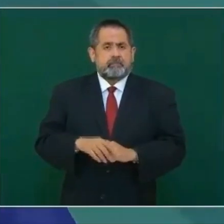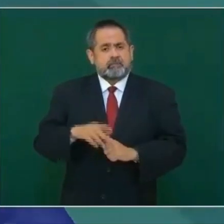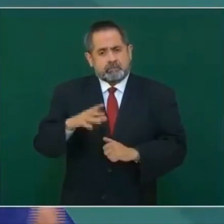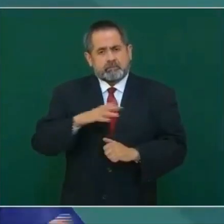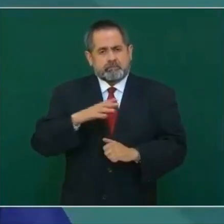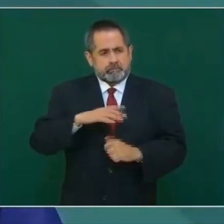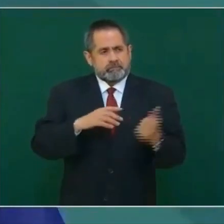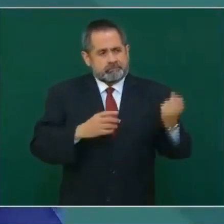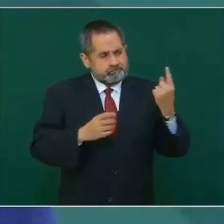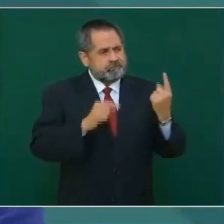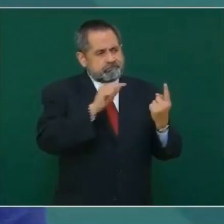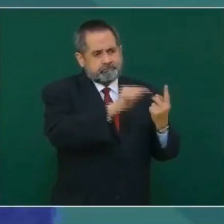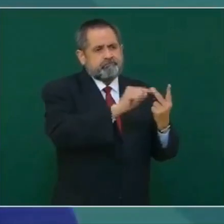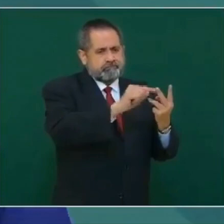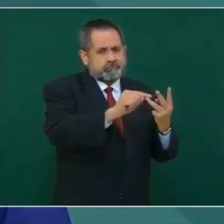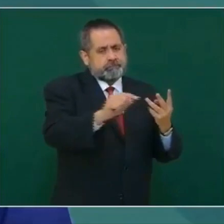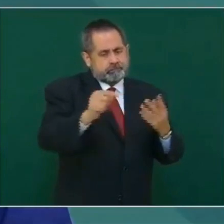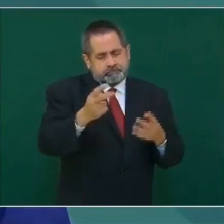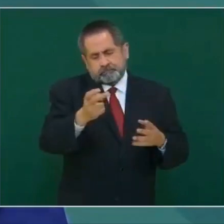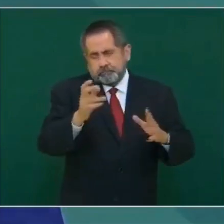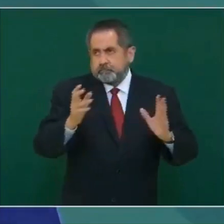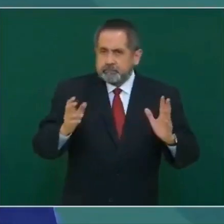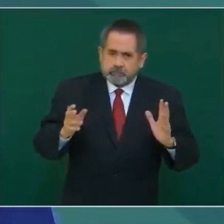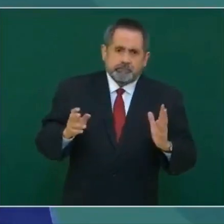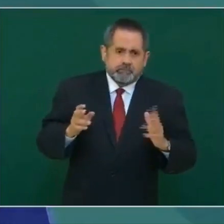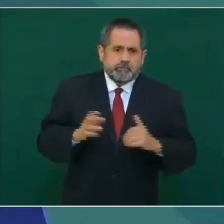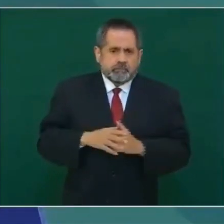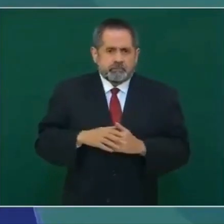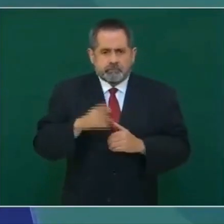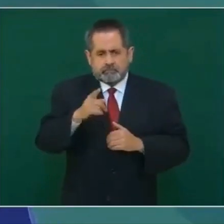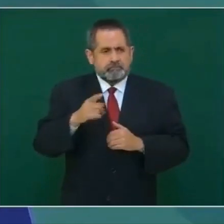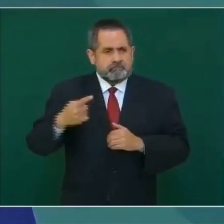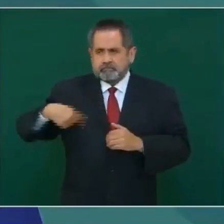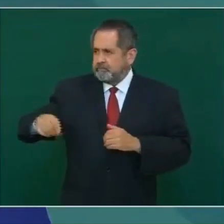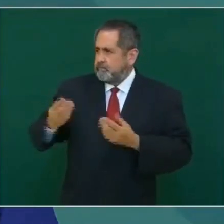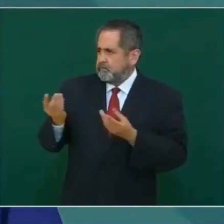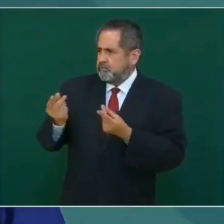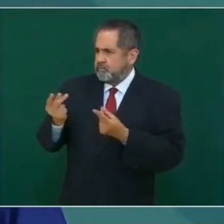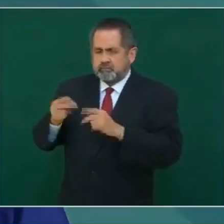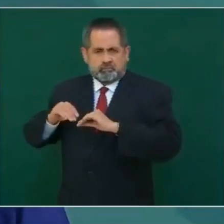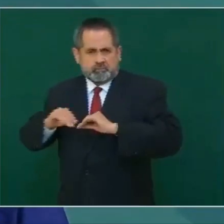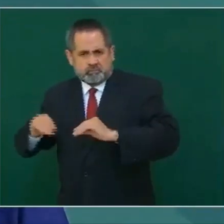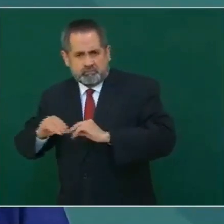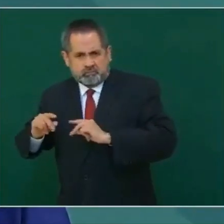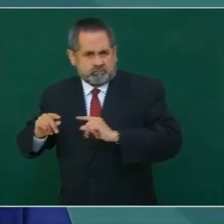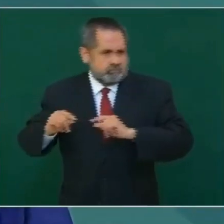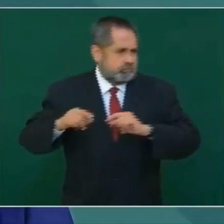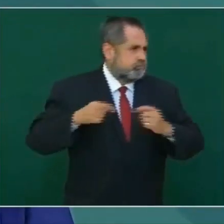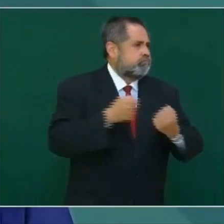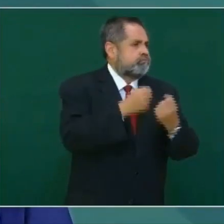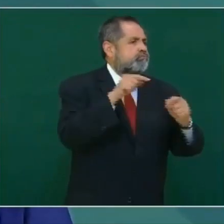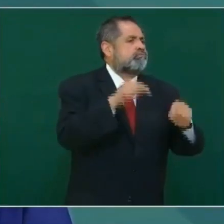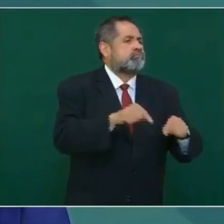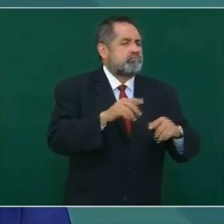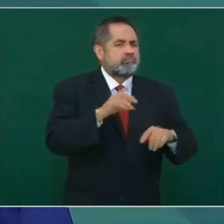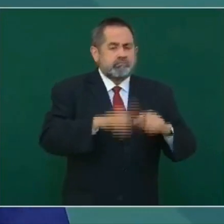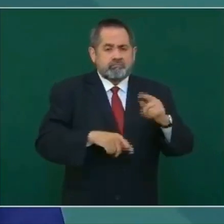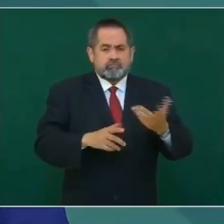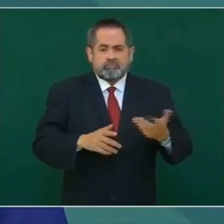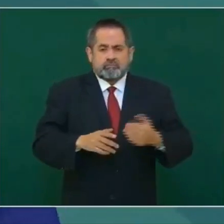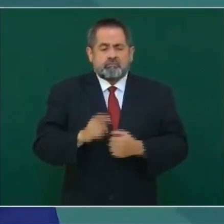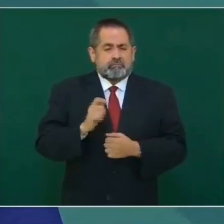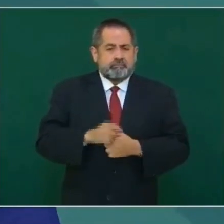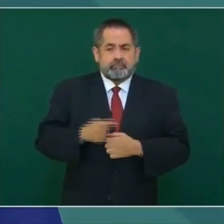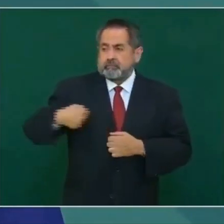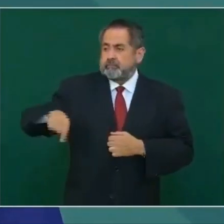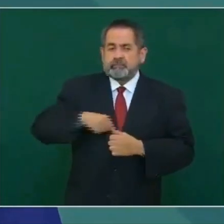sí hay actos de esta naturaleza, pero se actúa de inmediato, no hay relaciones